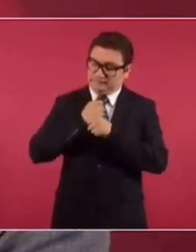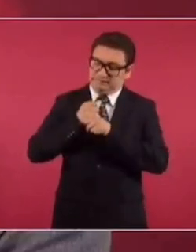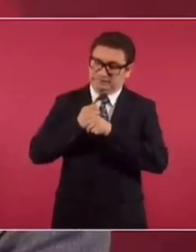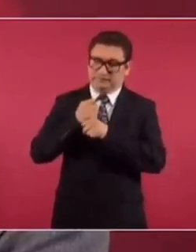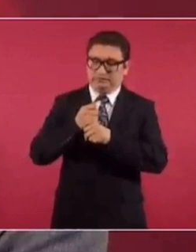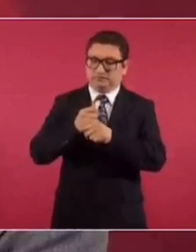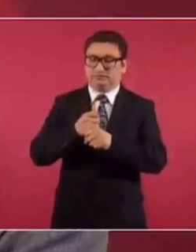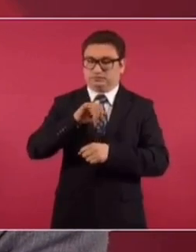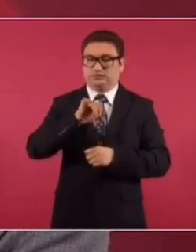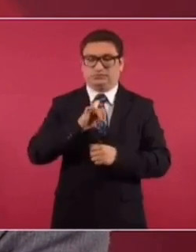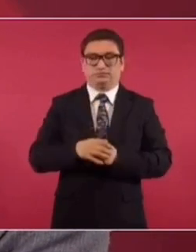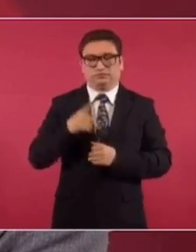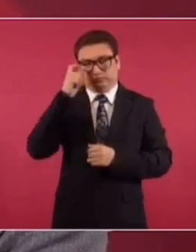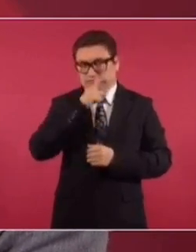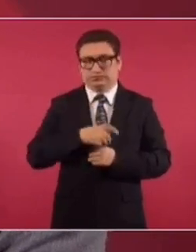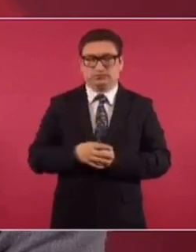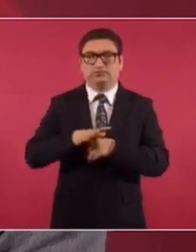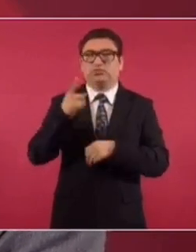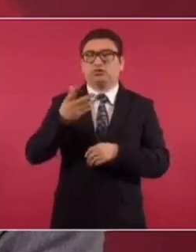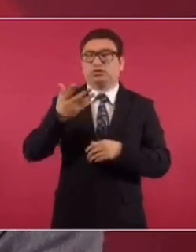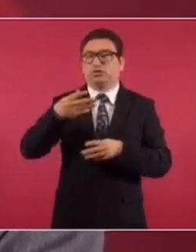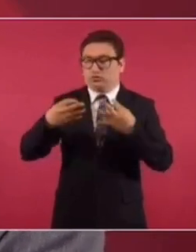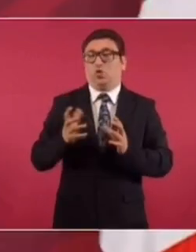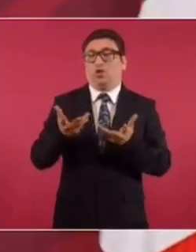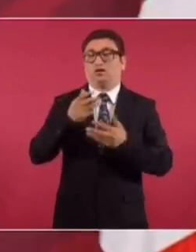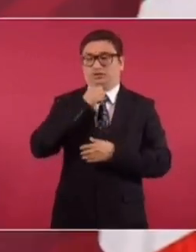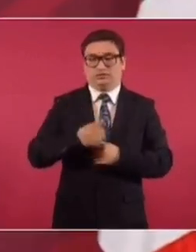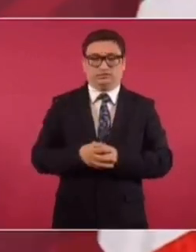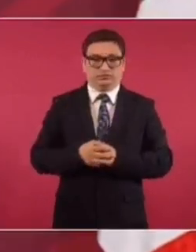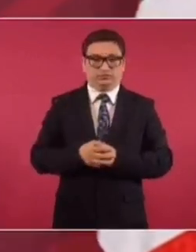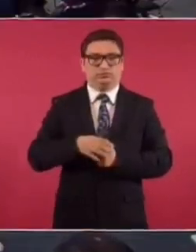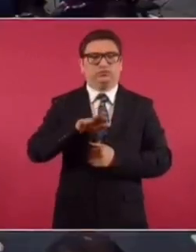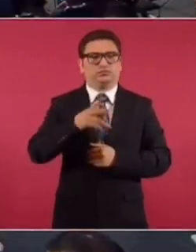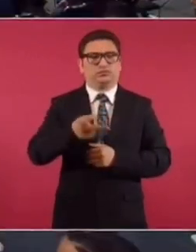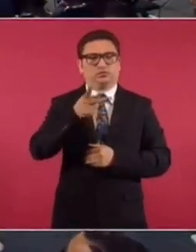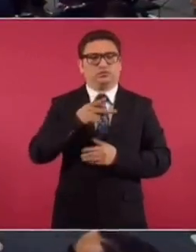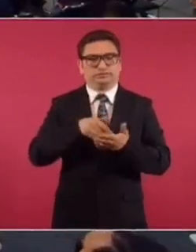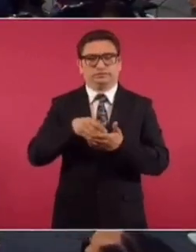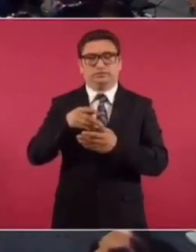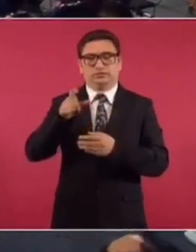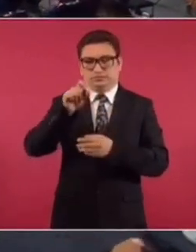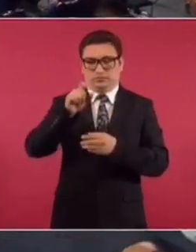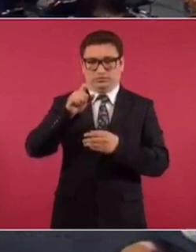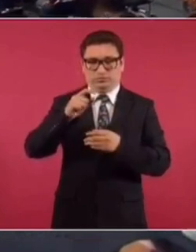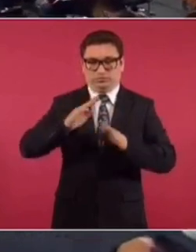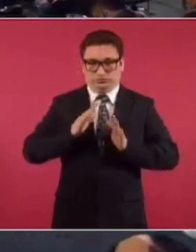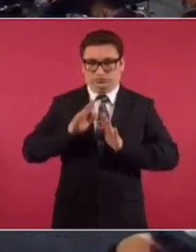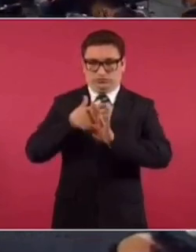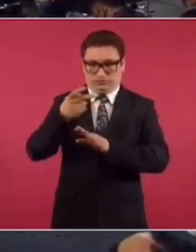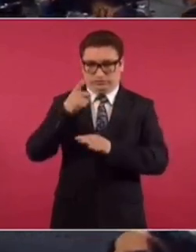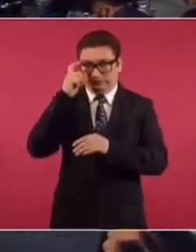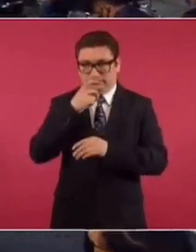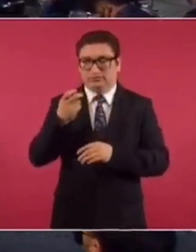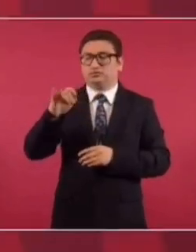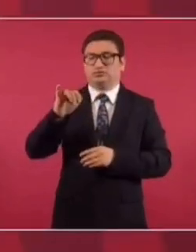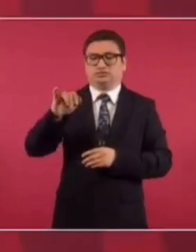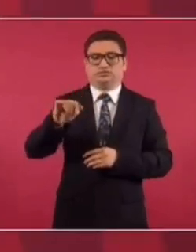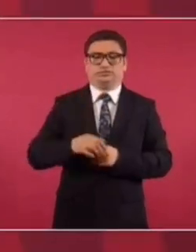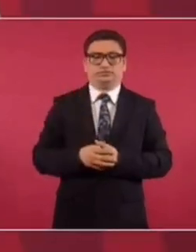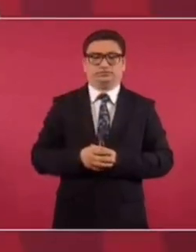¿Costó algún trabajo conseguir las órdenes de aprehensión? Cuando dice,ostó, se refiere a las 20 órdenes de aprehensión contra militares. Sí, sí, sí.